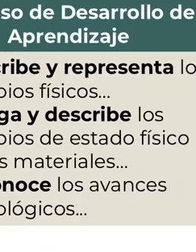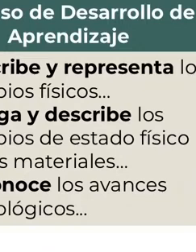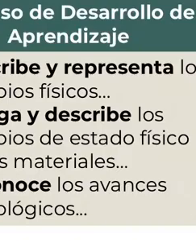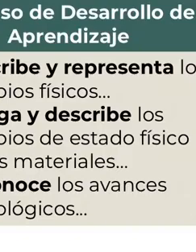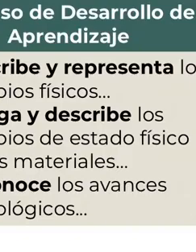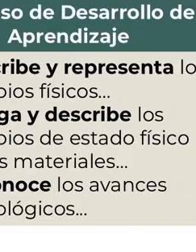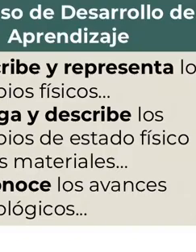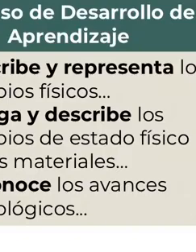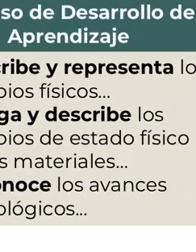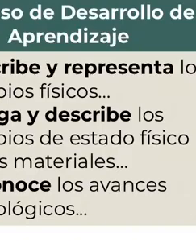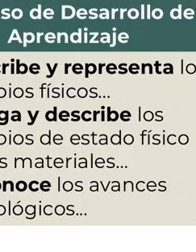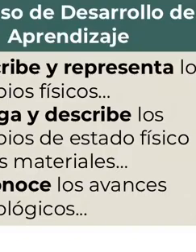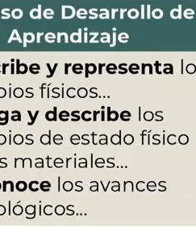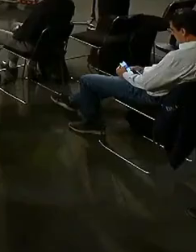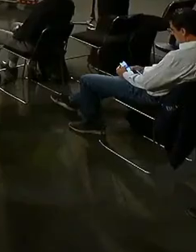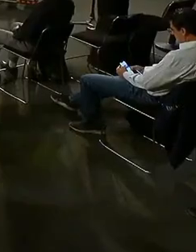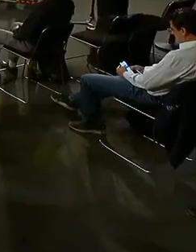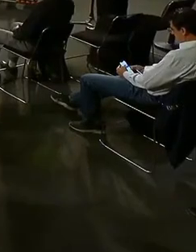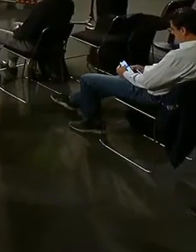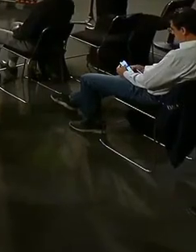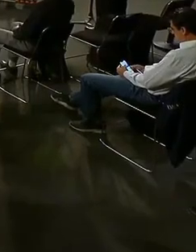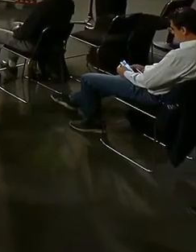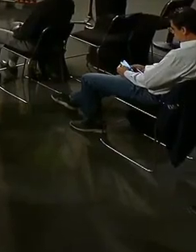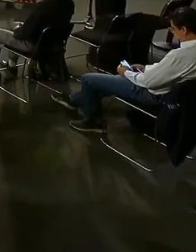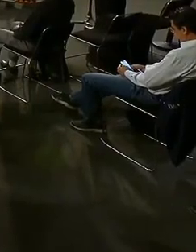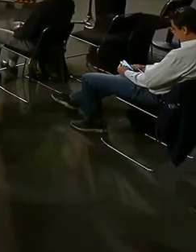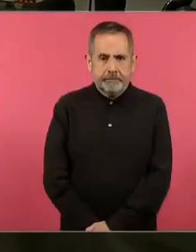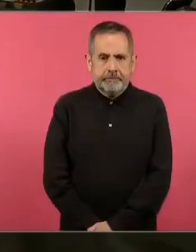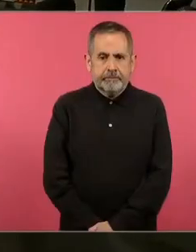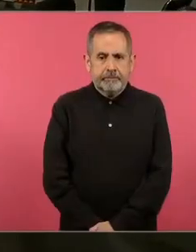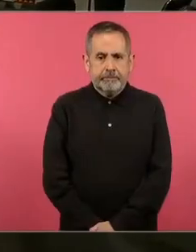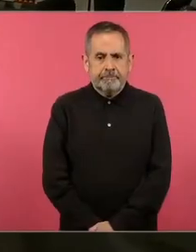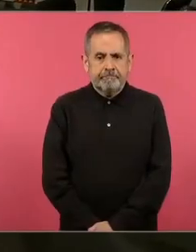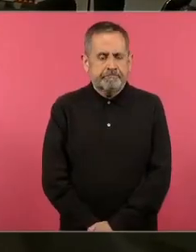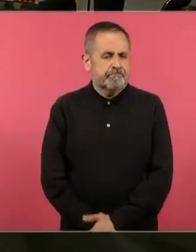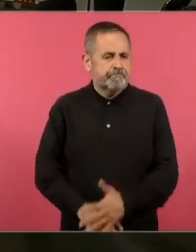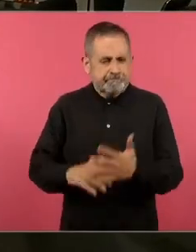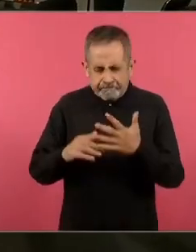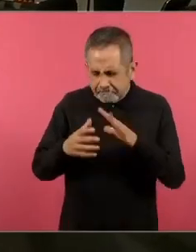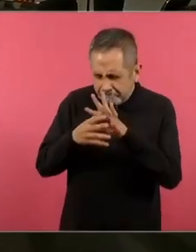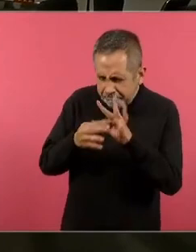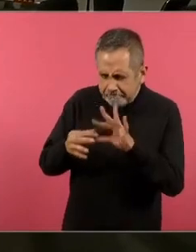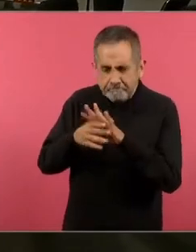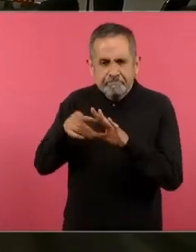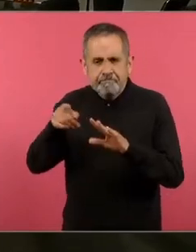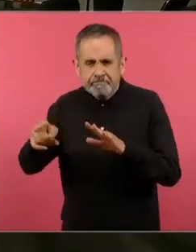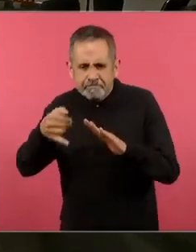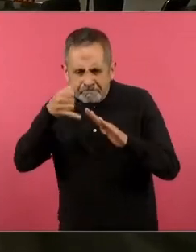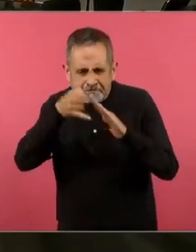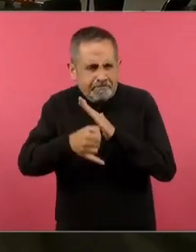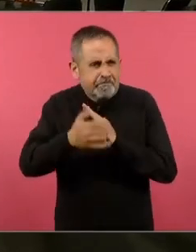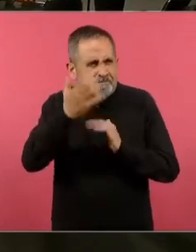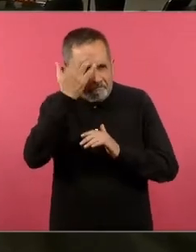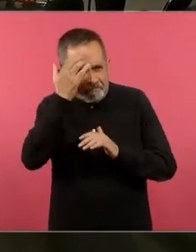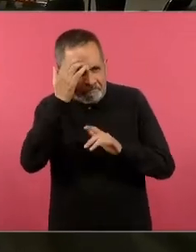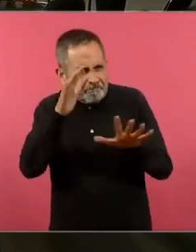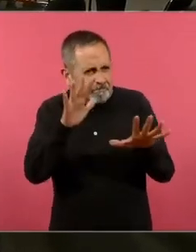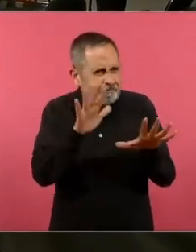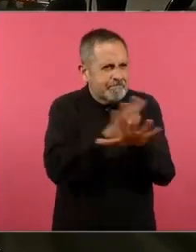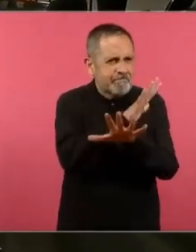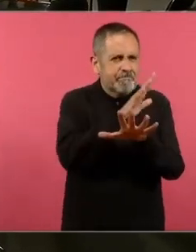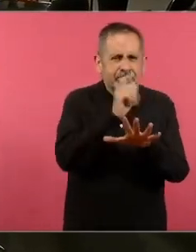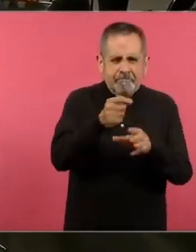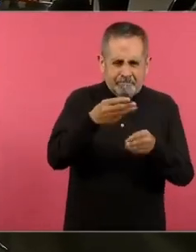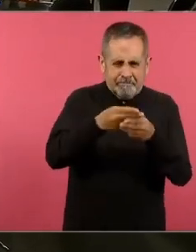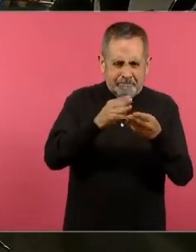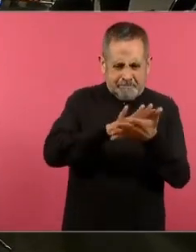adquirirá, describir y representar los cambios físicos, que indague y describa los cambios de estado físico de la materia,